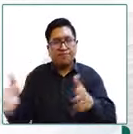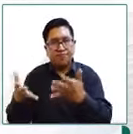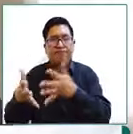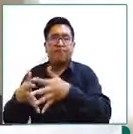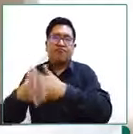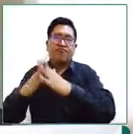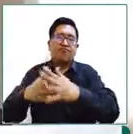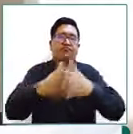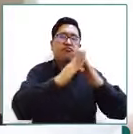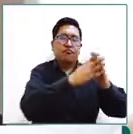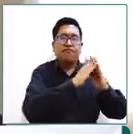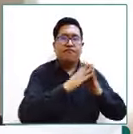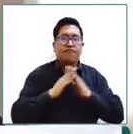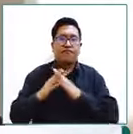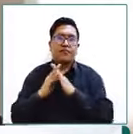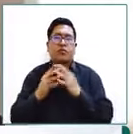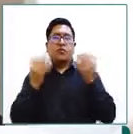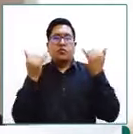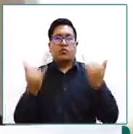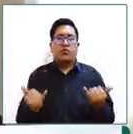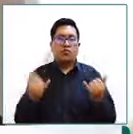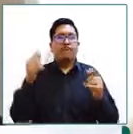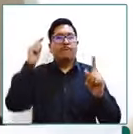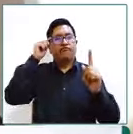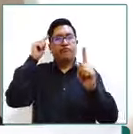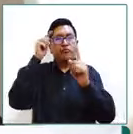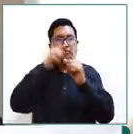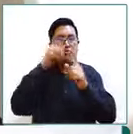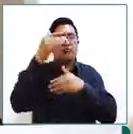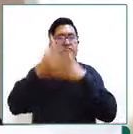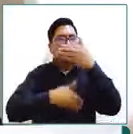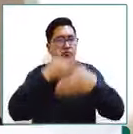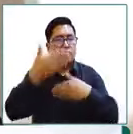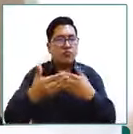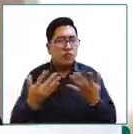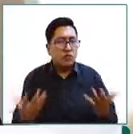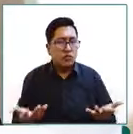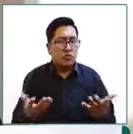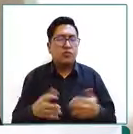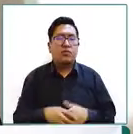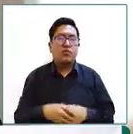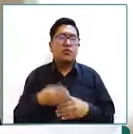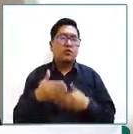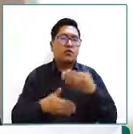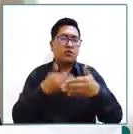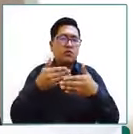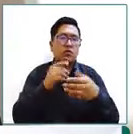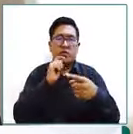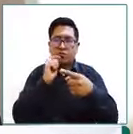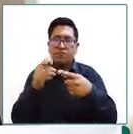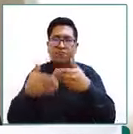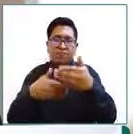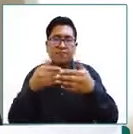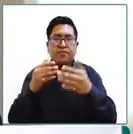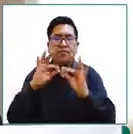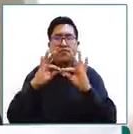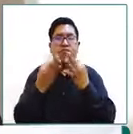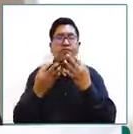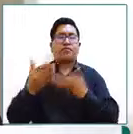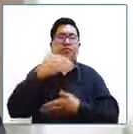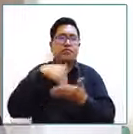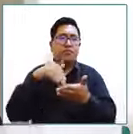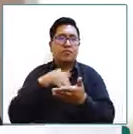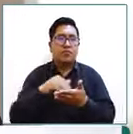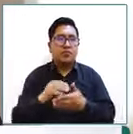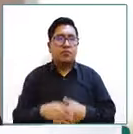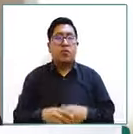de la forma en que se va a enfocar estas visitas y este proceso de integración familiar no existe